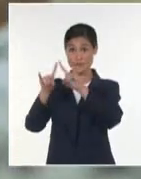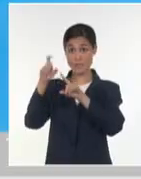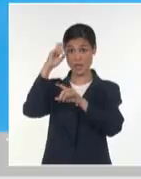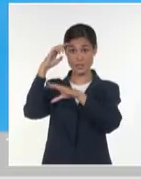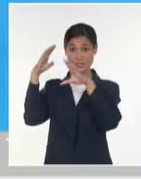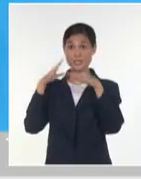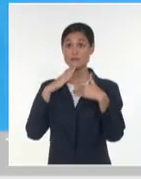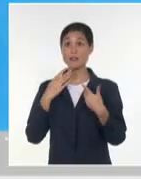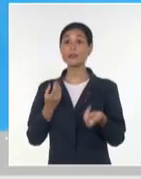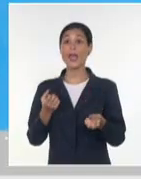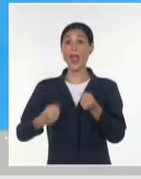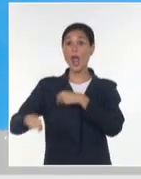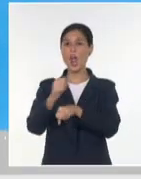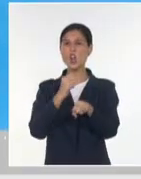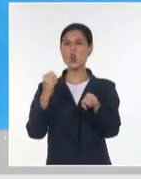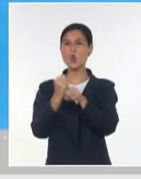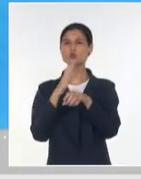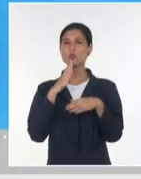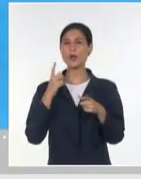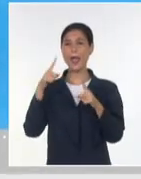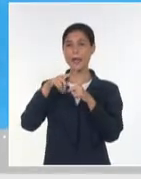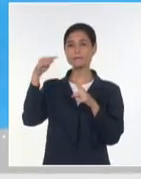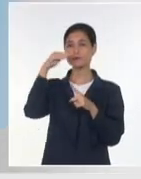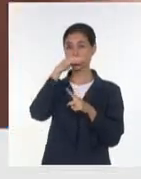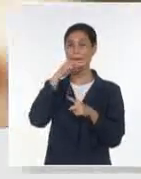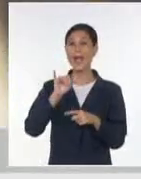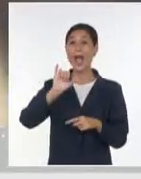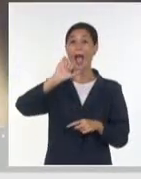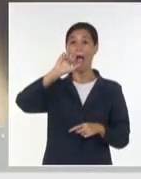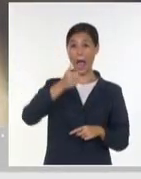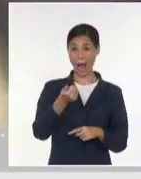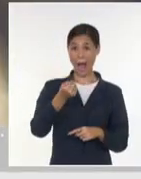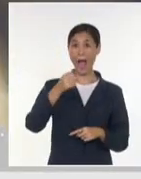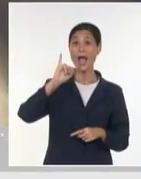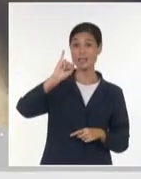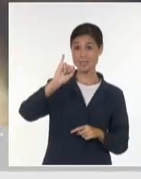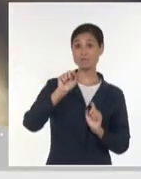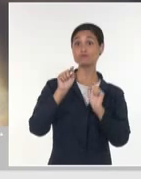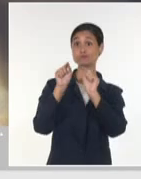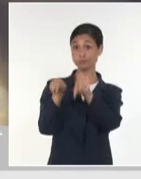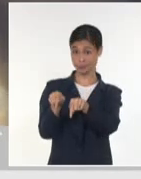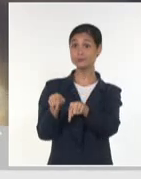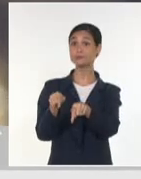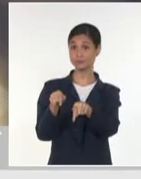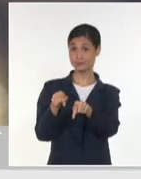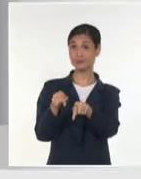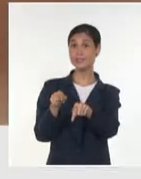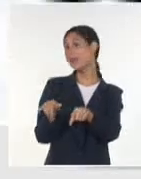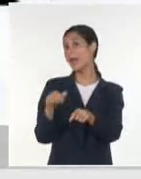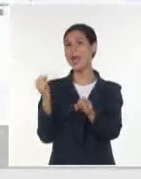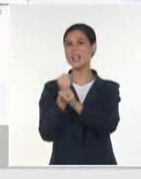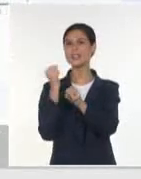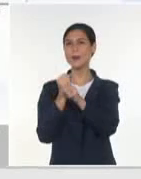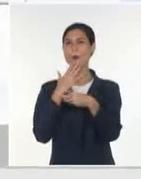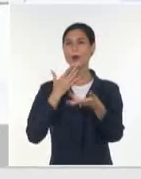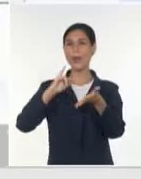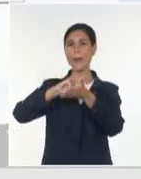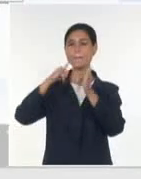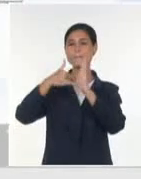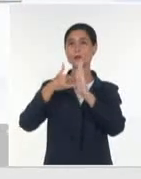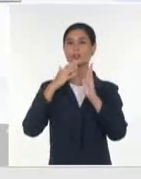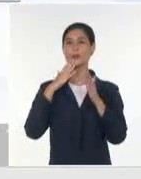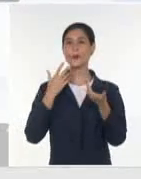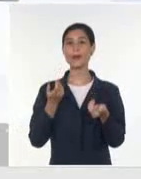artificial para optimizar el resultado de cirugías oculares. La primera parte de ese trabajo permitió hacer una modelación